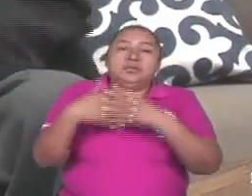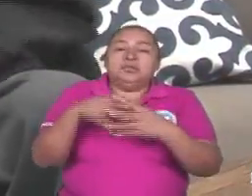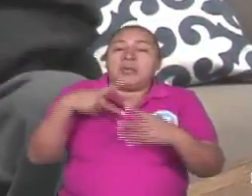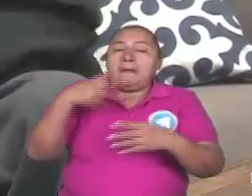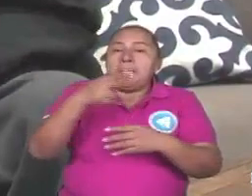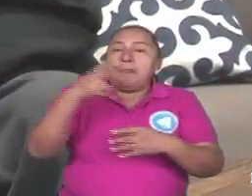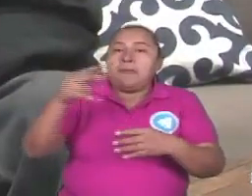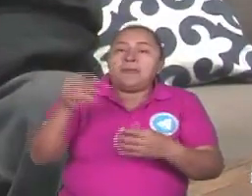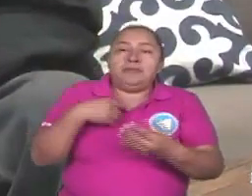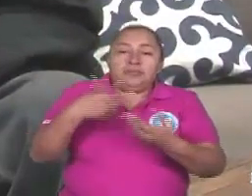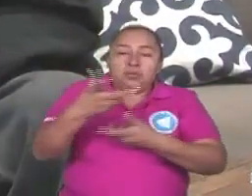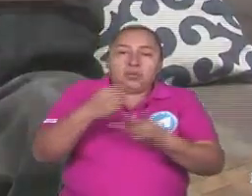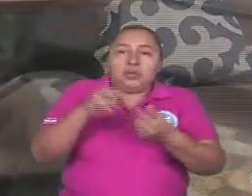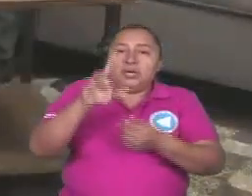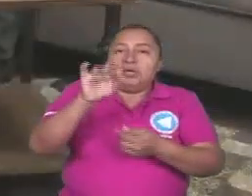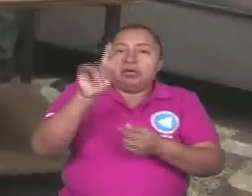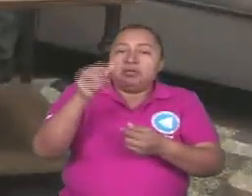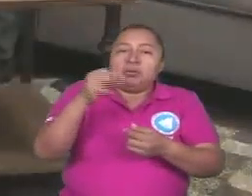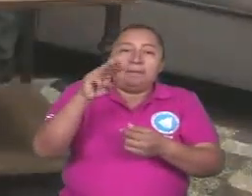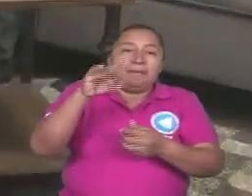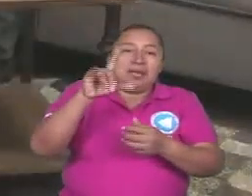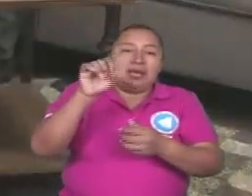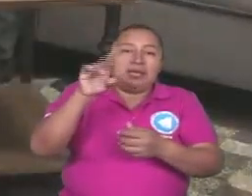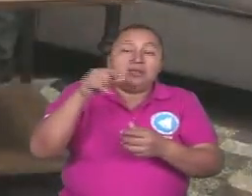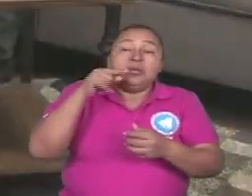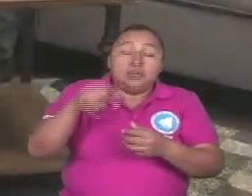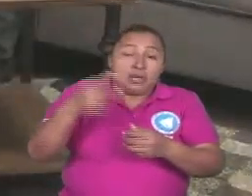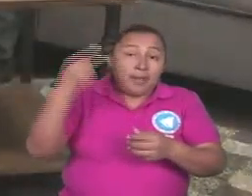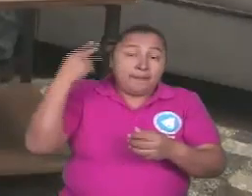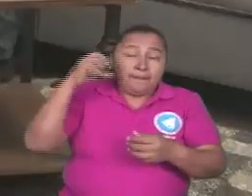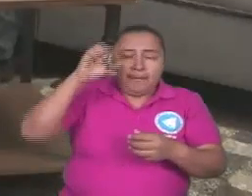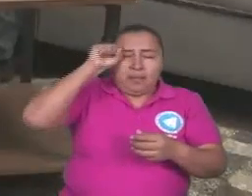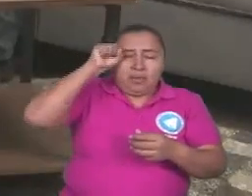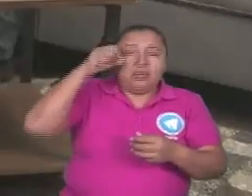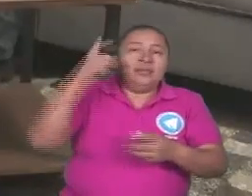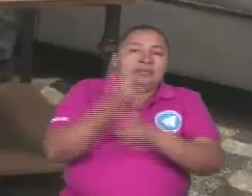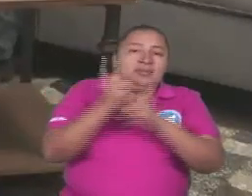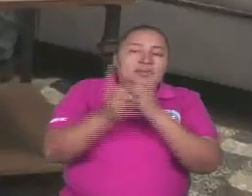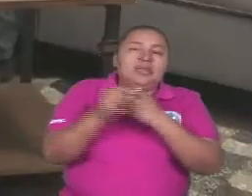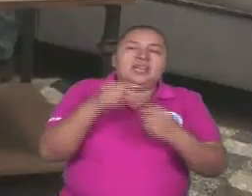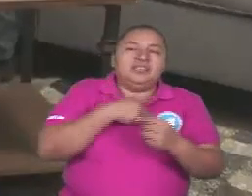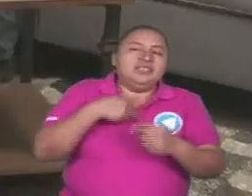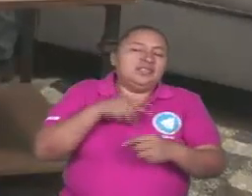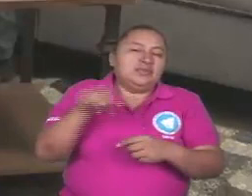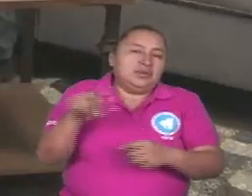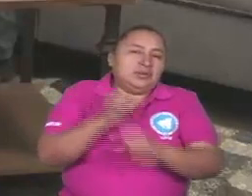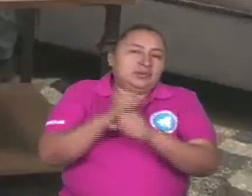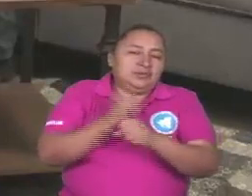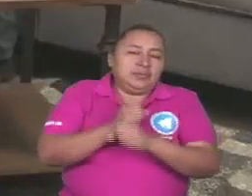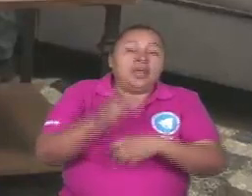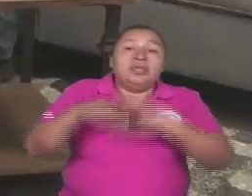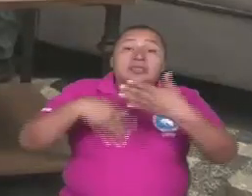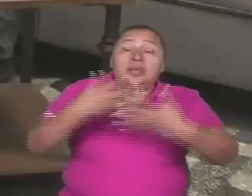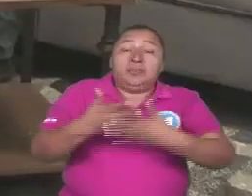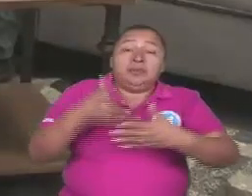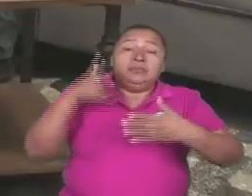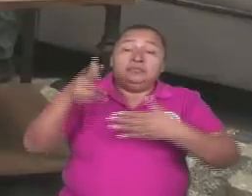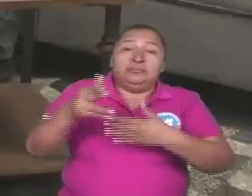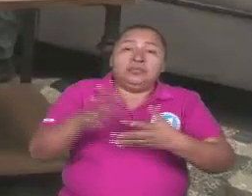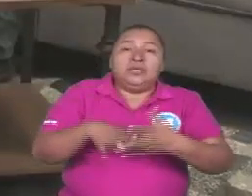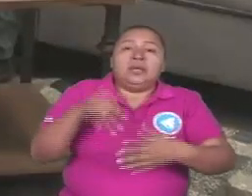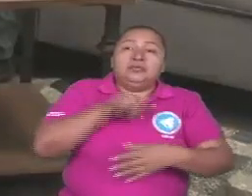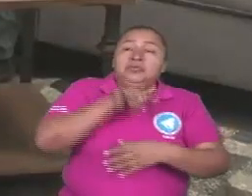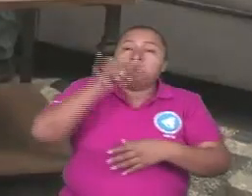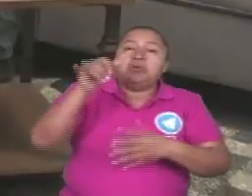retiraron las cuentas rectas del milenio. Entonces, en la memoria histórica, inmediatamente hay que ver qué es lo que estaban haciendo. Después, levantaron la pata y se fueron a